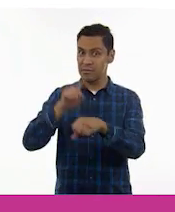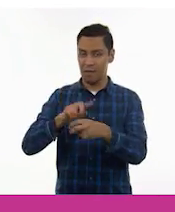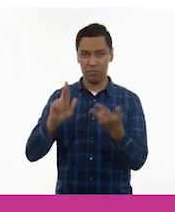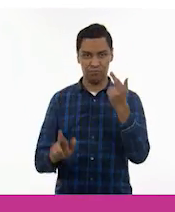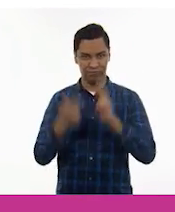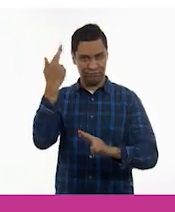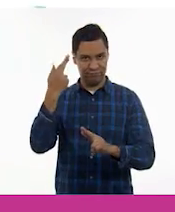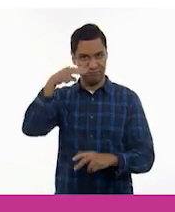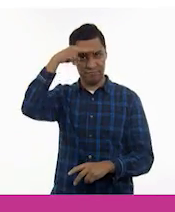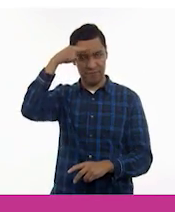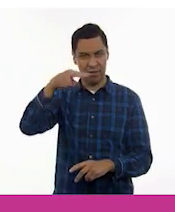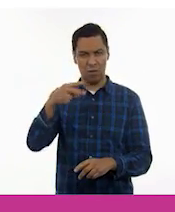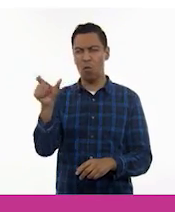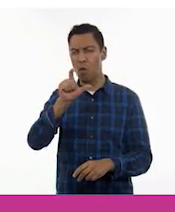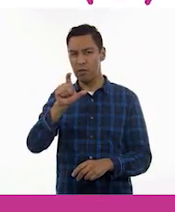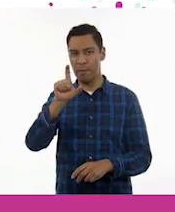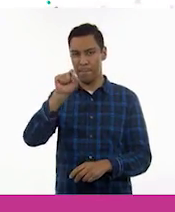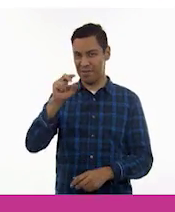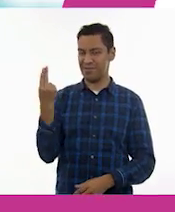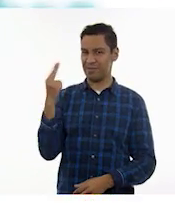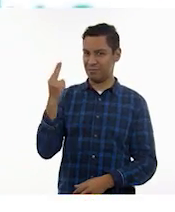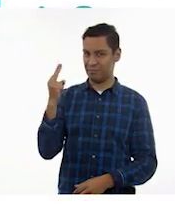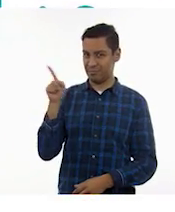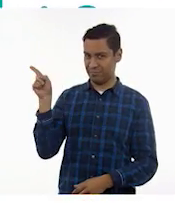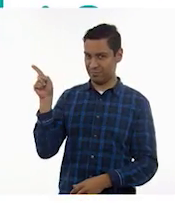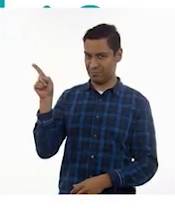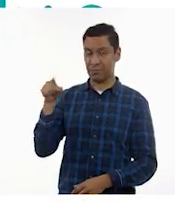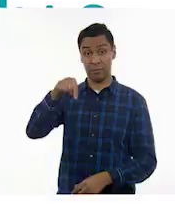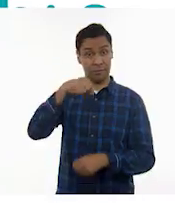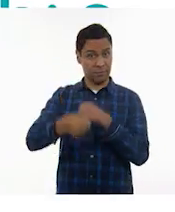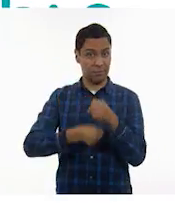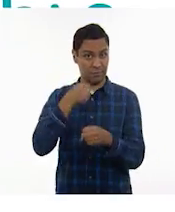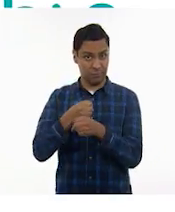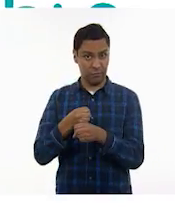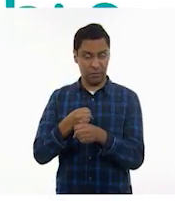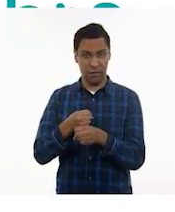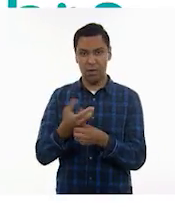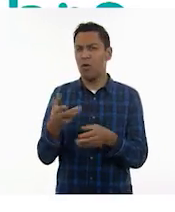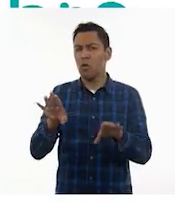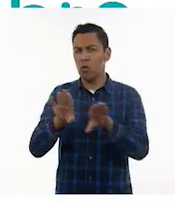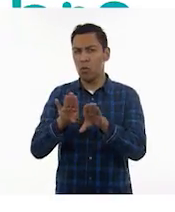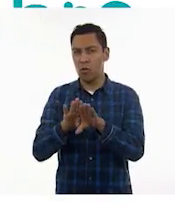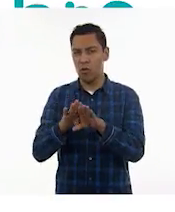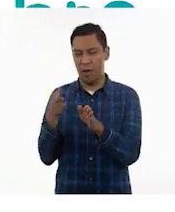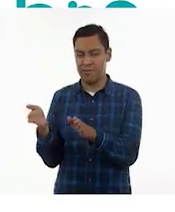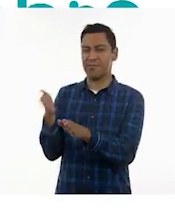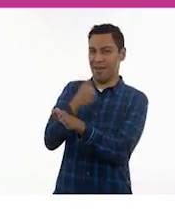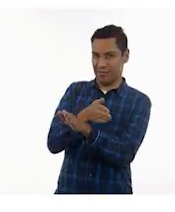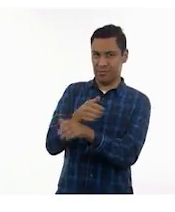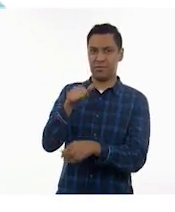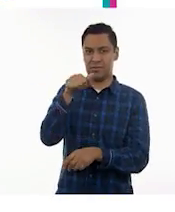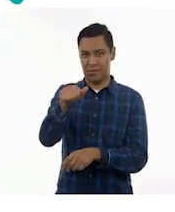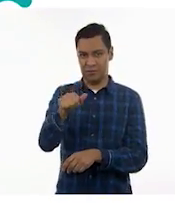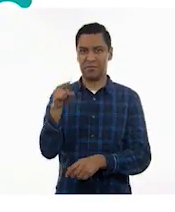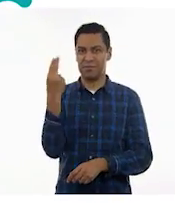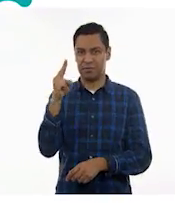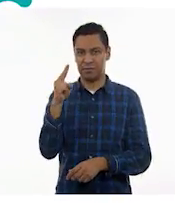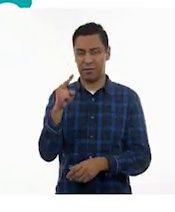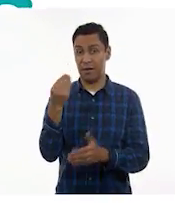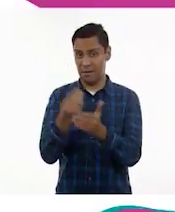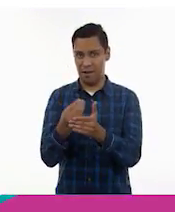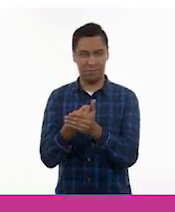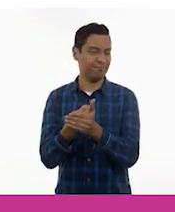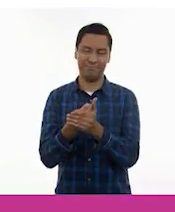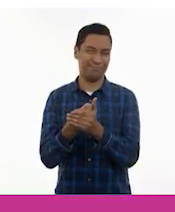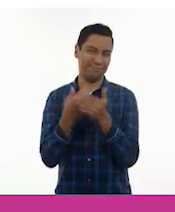Mexicana es el 20 de noviembre. Este año se festejará el 16 de noviembre y no habrá clases,